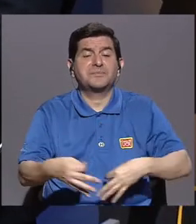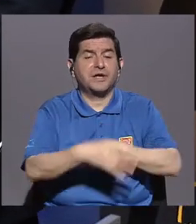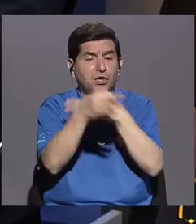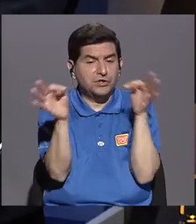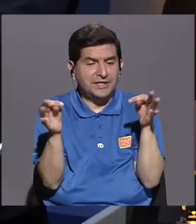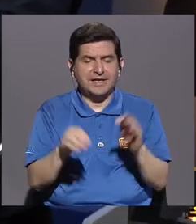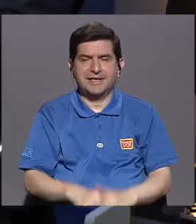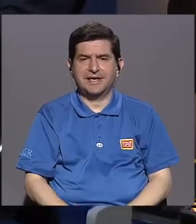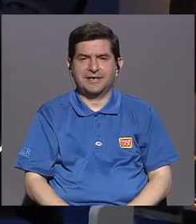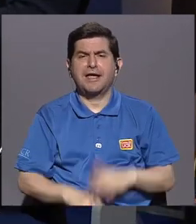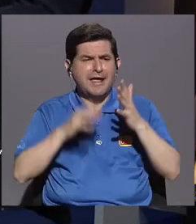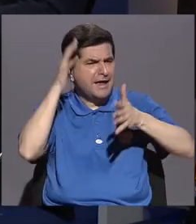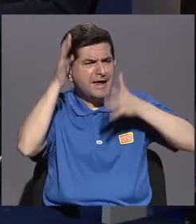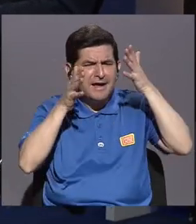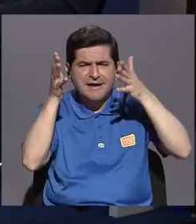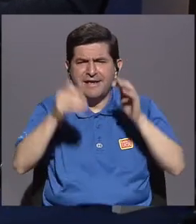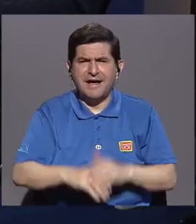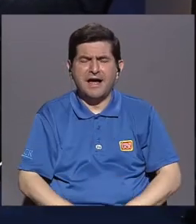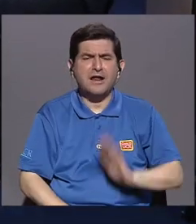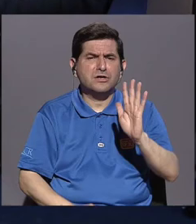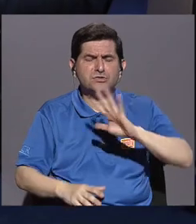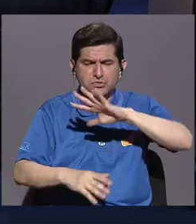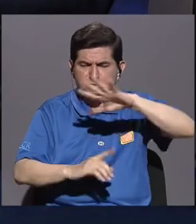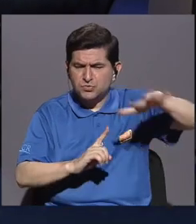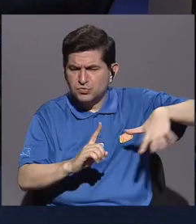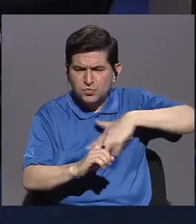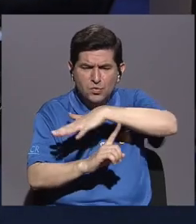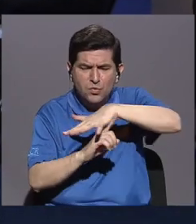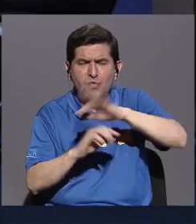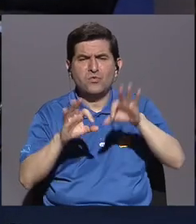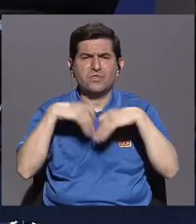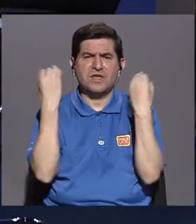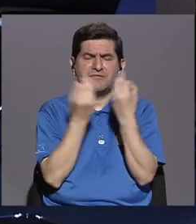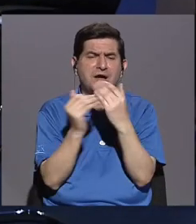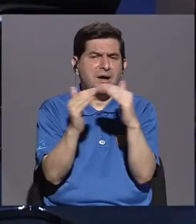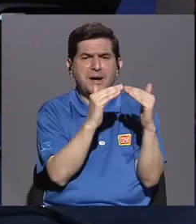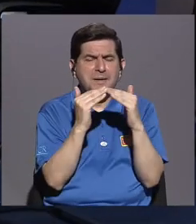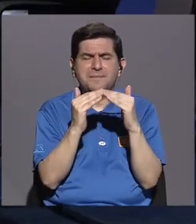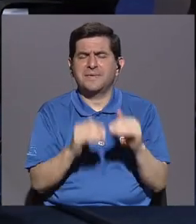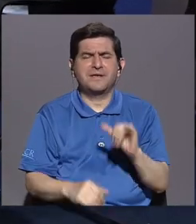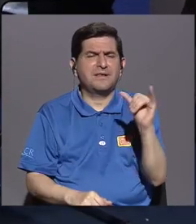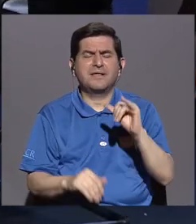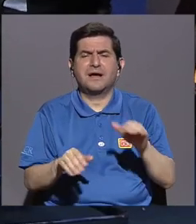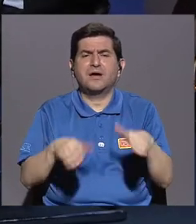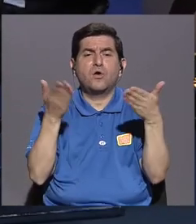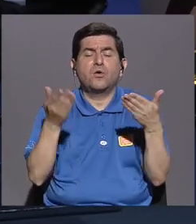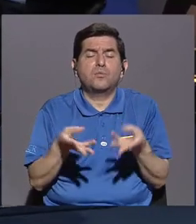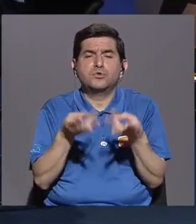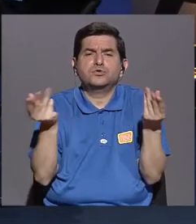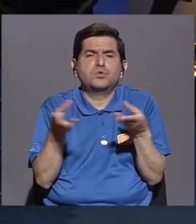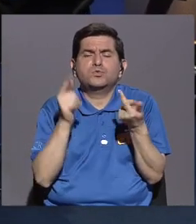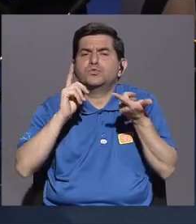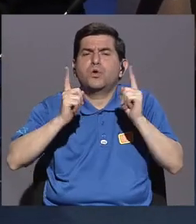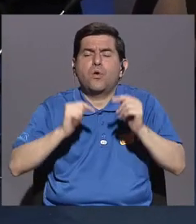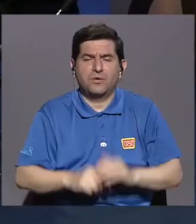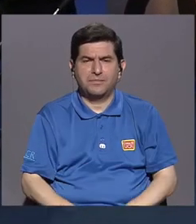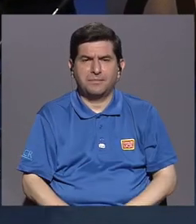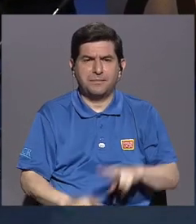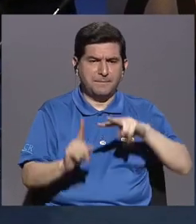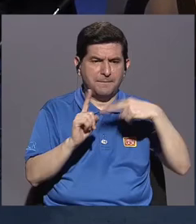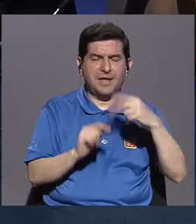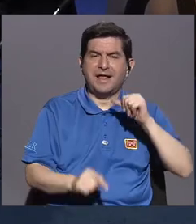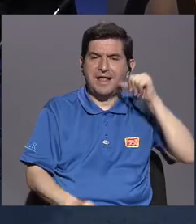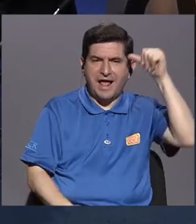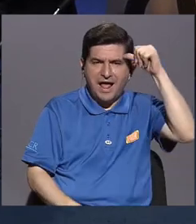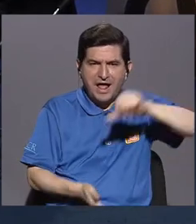talleres? Póngase a crear. Bueno, ¿cómo es su entorno familiar? ¿Cómo es su entorno comunitario? ¿Y qué soluciones propone? Porque siempre desde una mirada